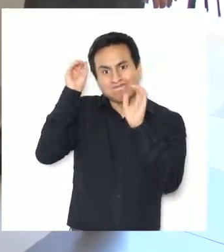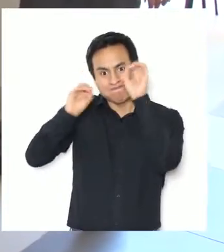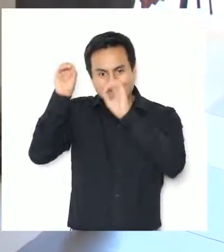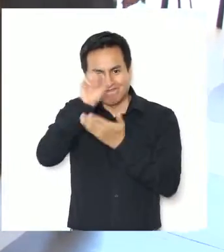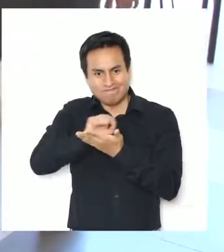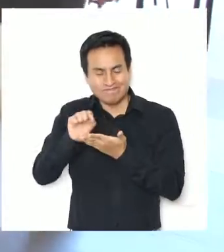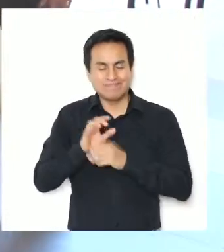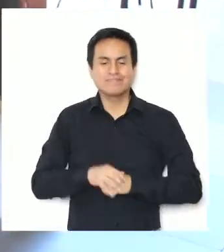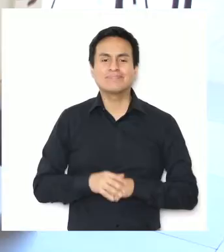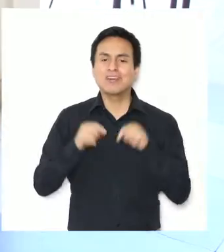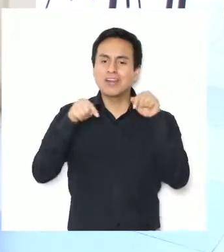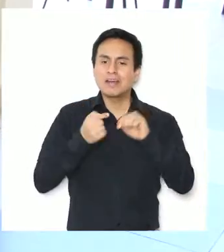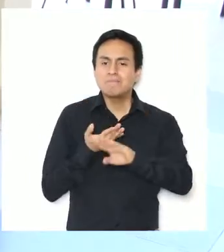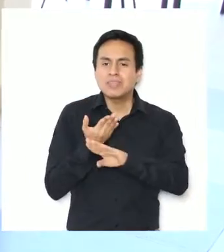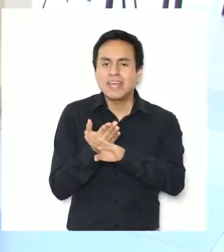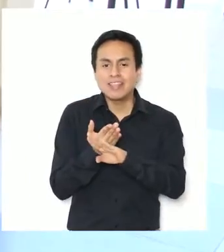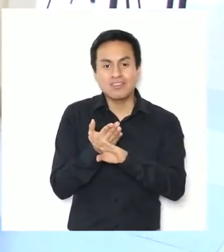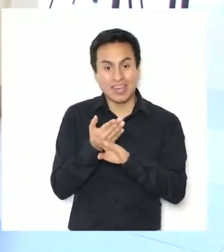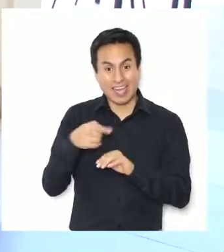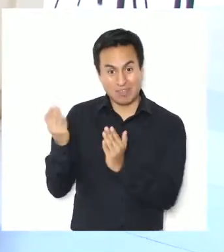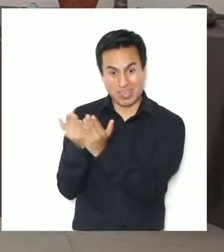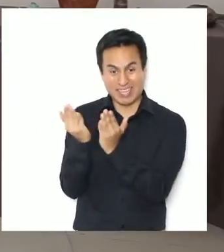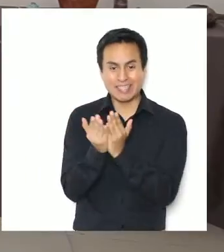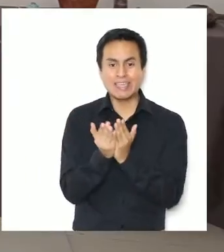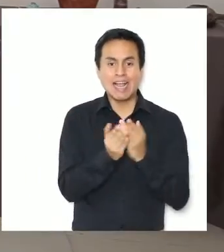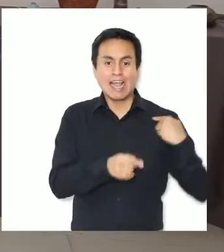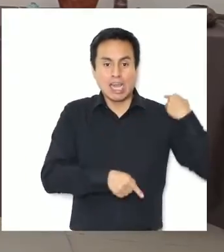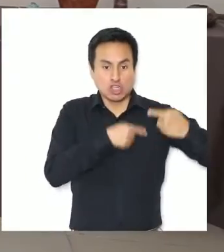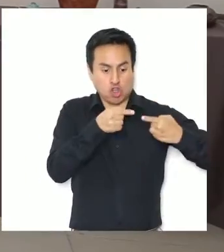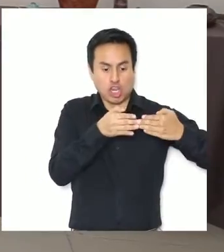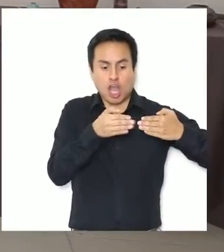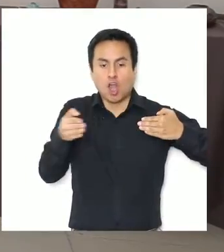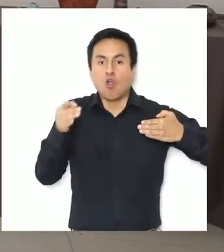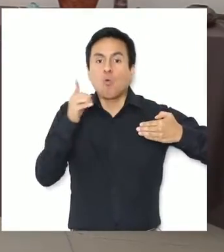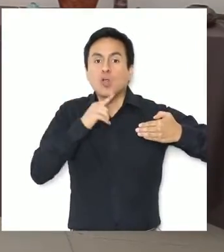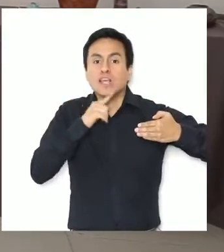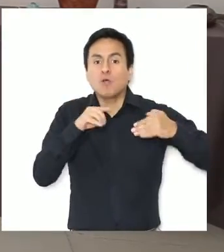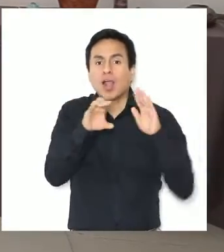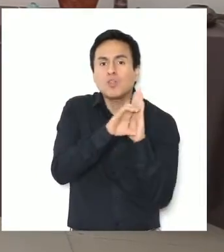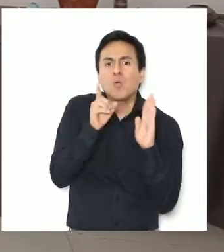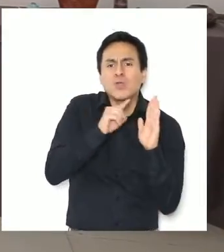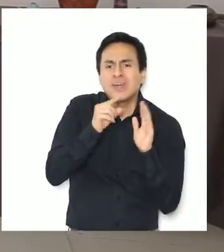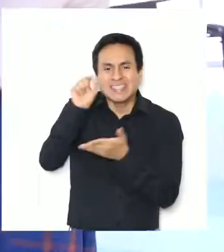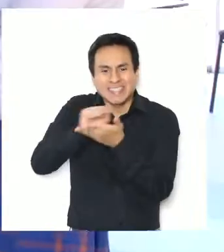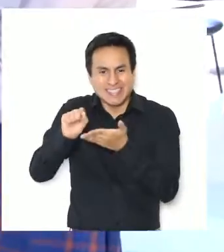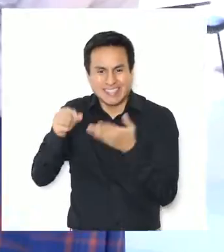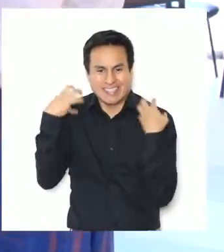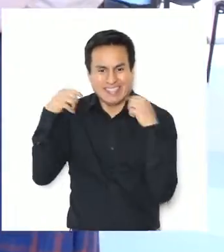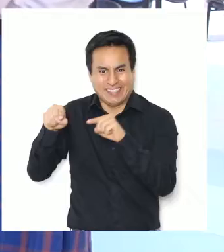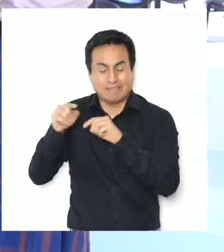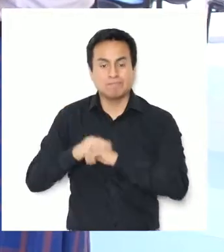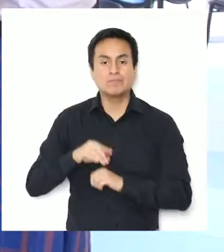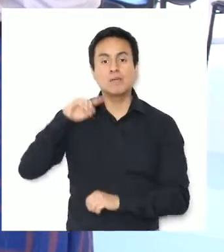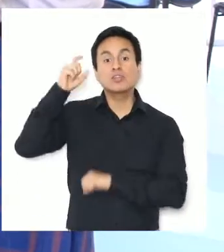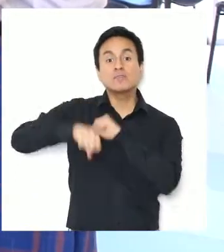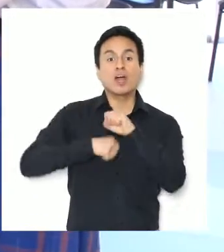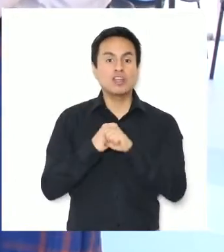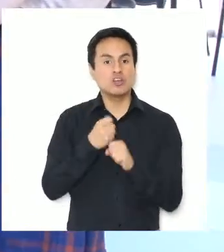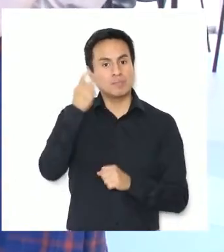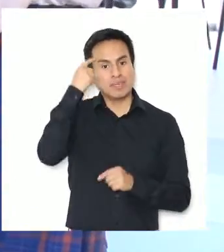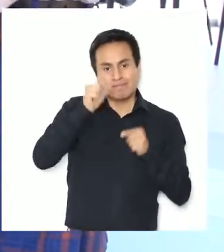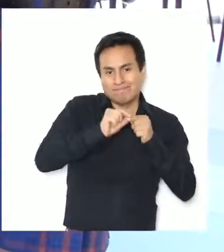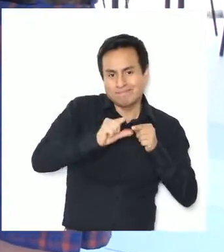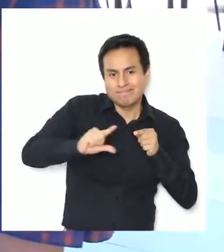textos literarios. En esta ocasión estamos pidiéndoles que terminen en la historia, que escriban el último capítulo y el próximo año